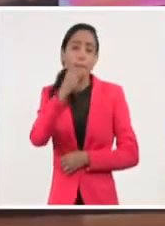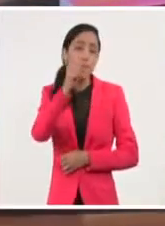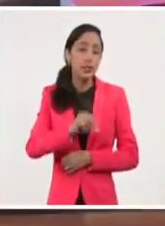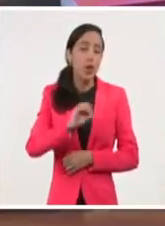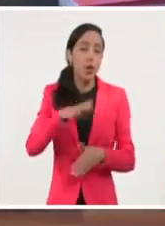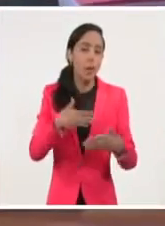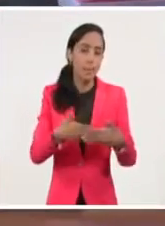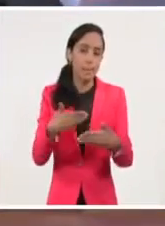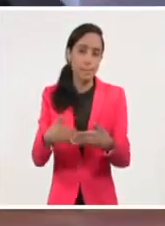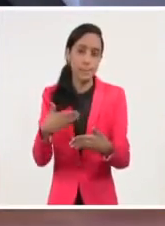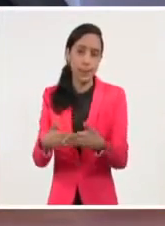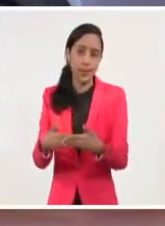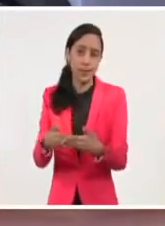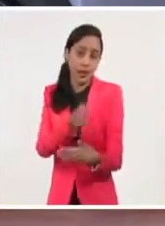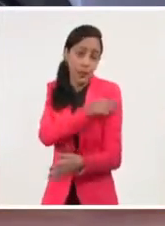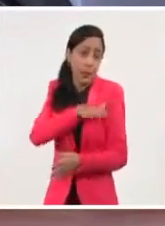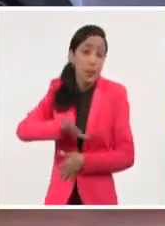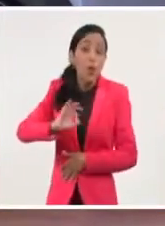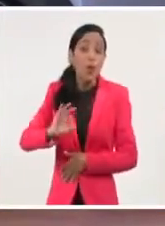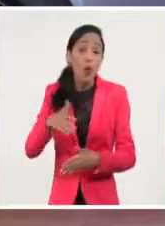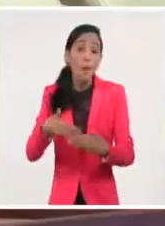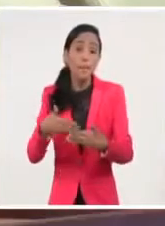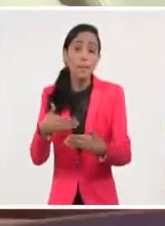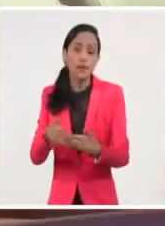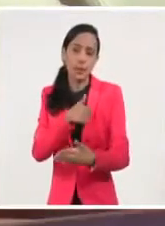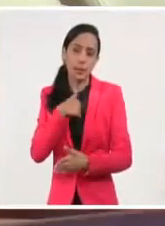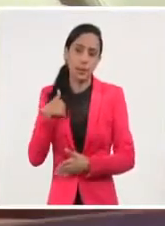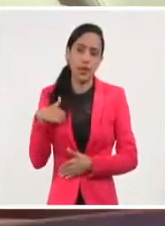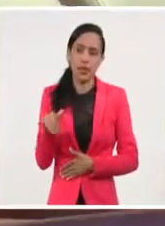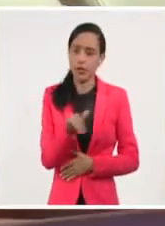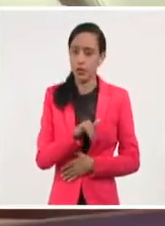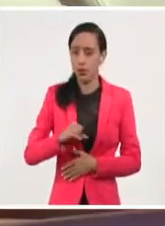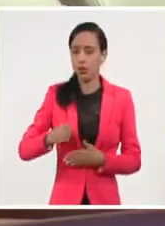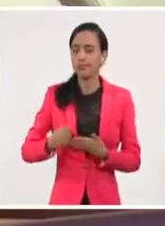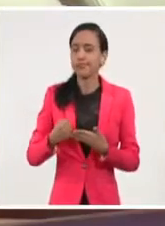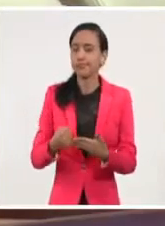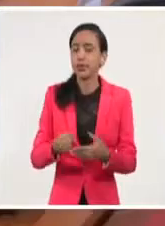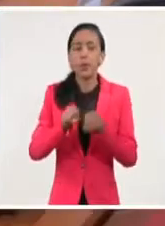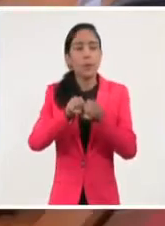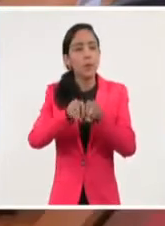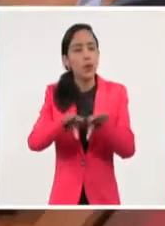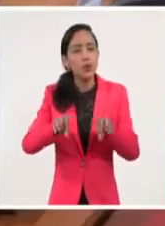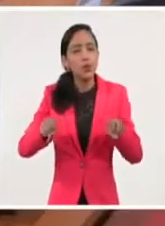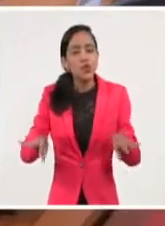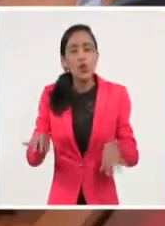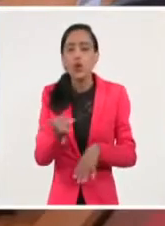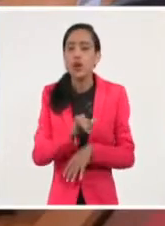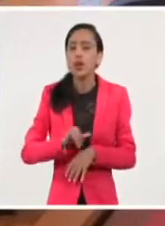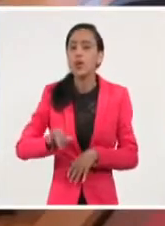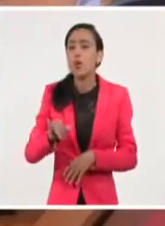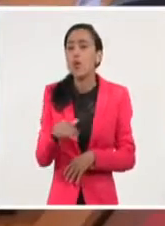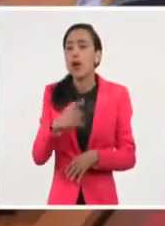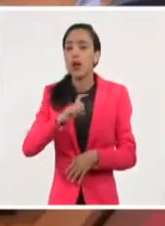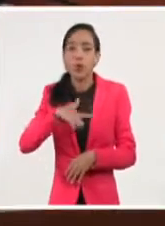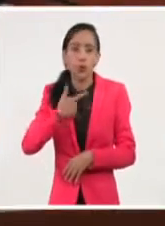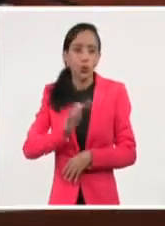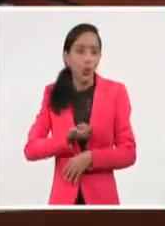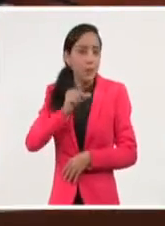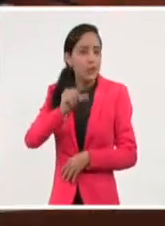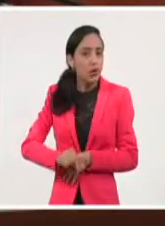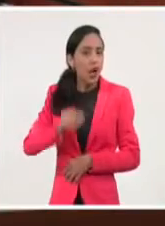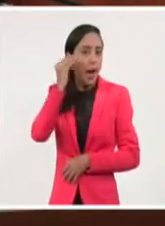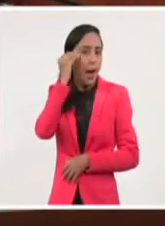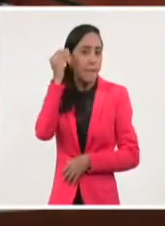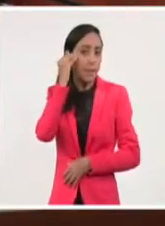y privadas, así como de la información de carácter público y contribuir a la promoción, fomento y difusión de una cultura sobre su